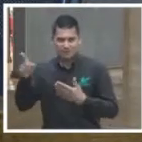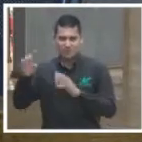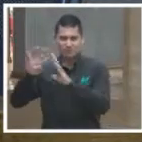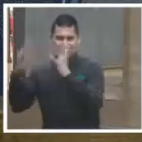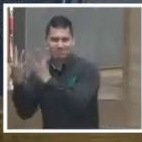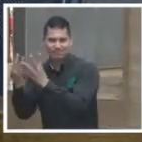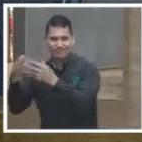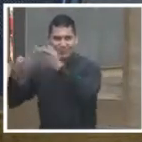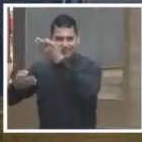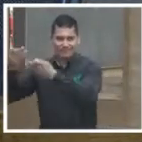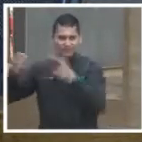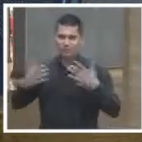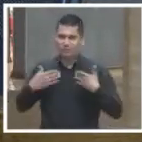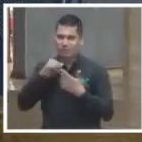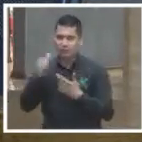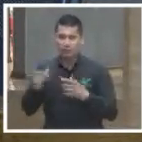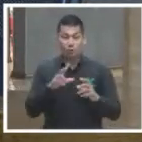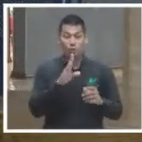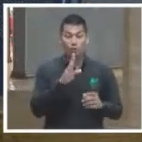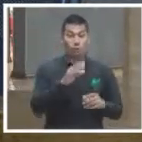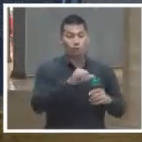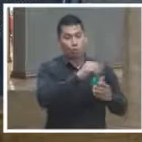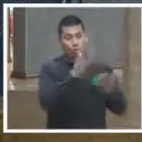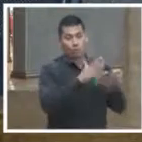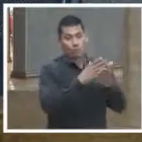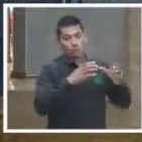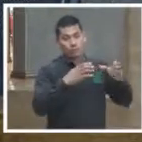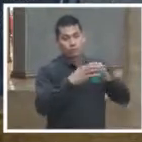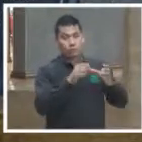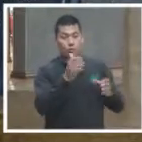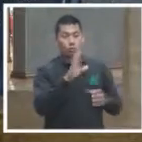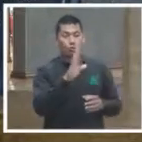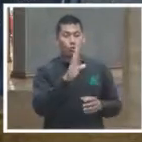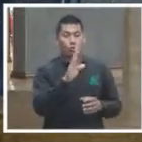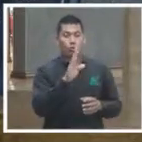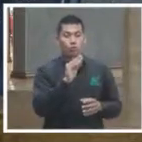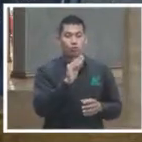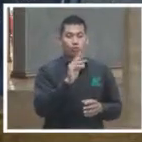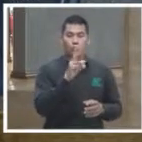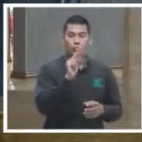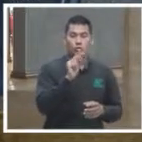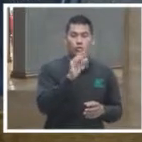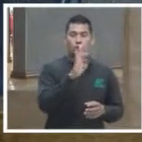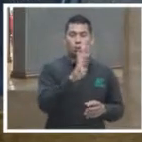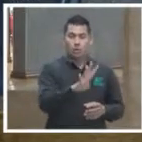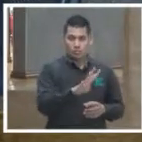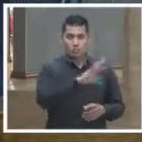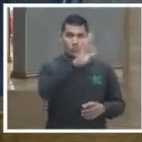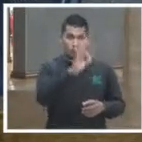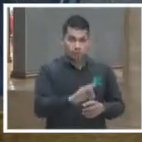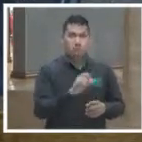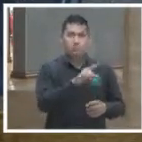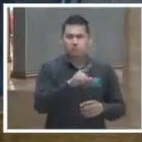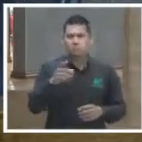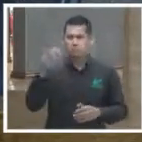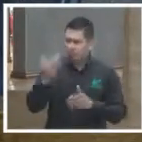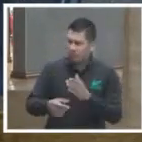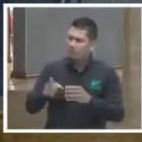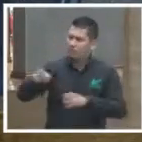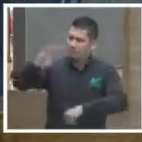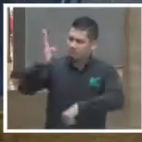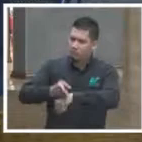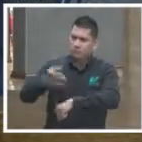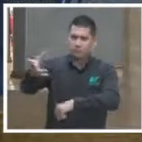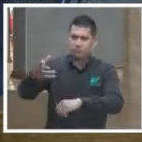consideraba que se debía castigar a los responsables del montaje. Entonces, sí había también una demanda de justicia, que nunca